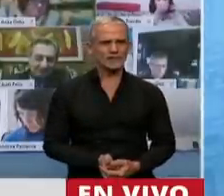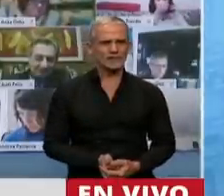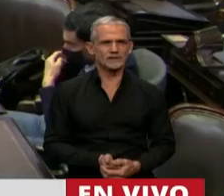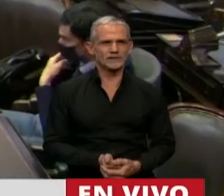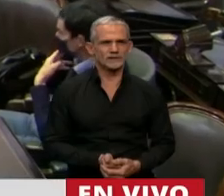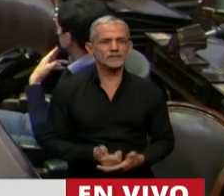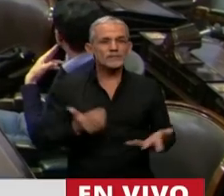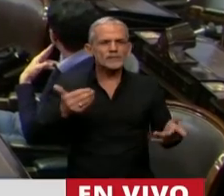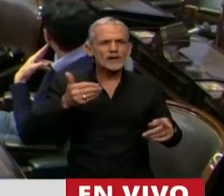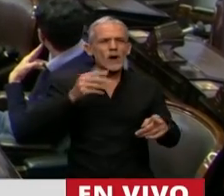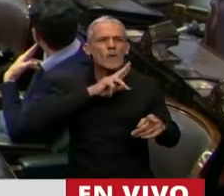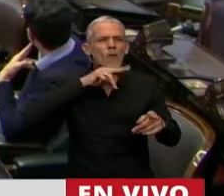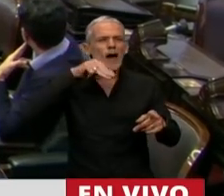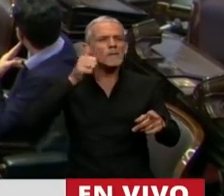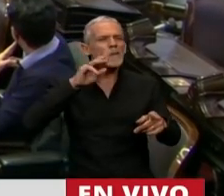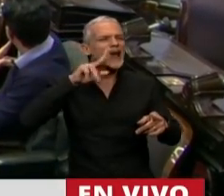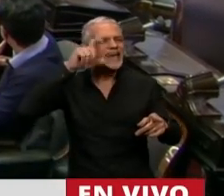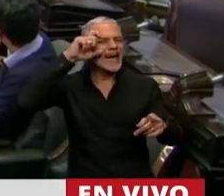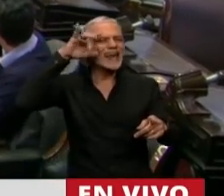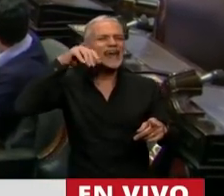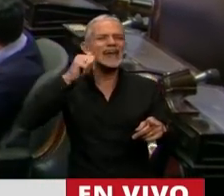María Elena Walsh Massa.